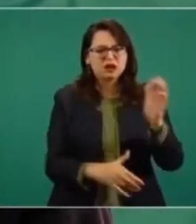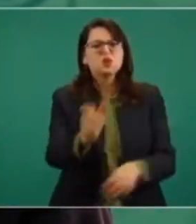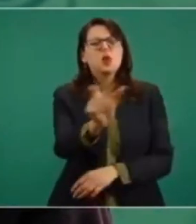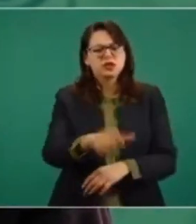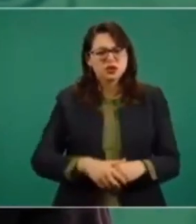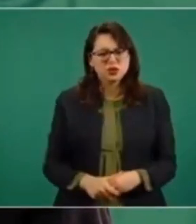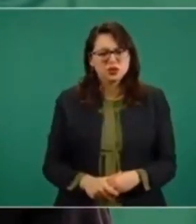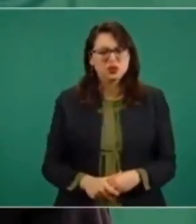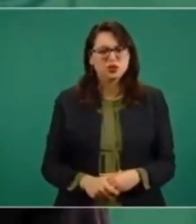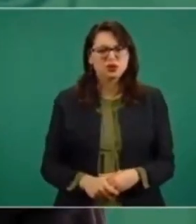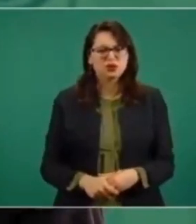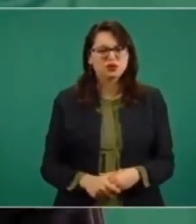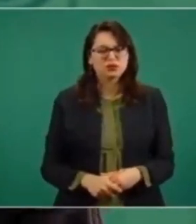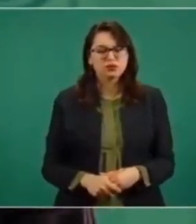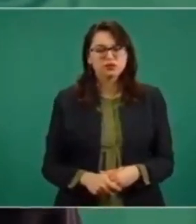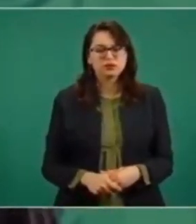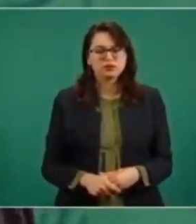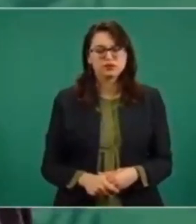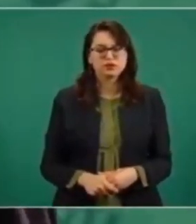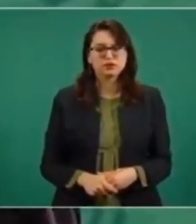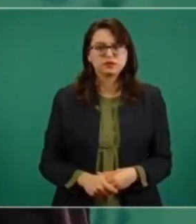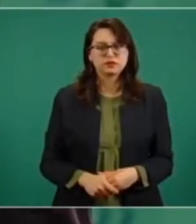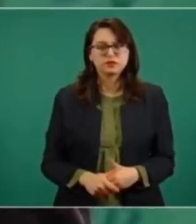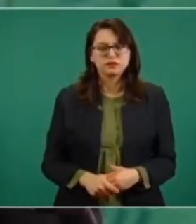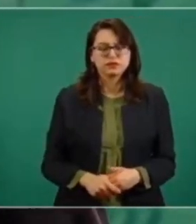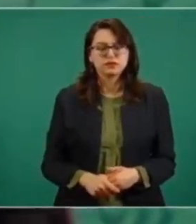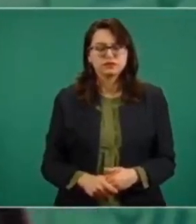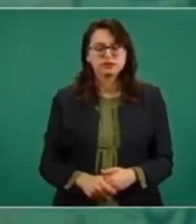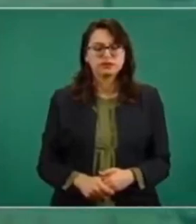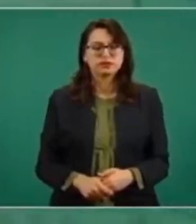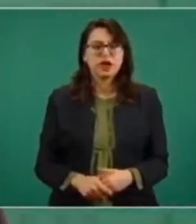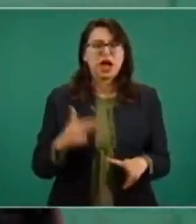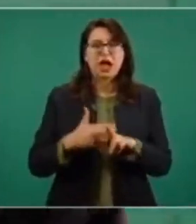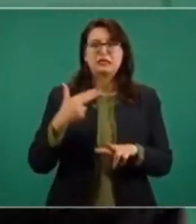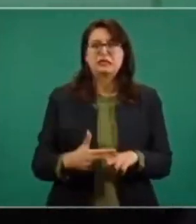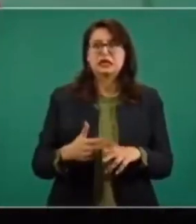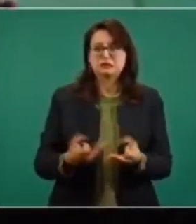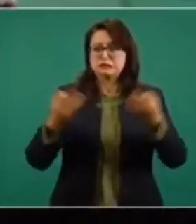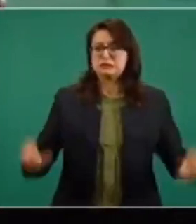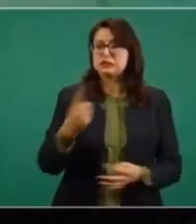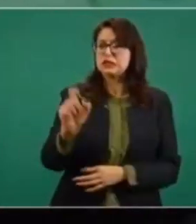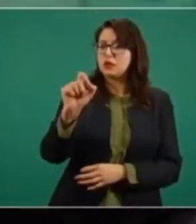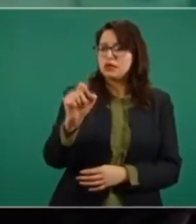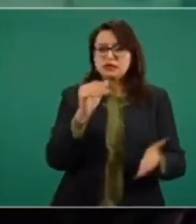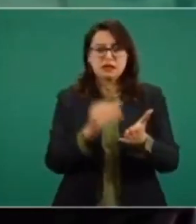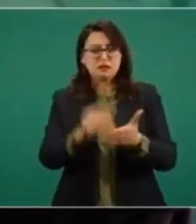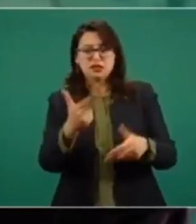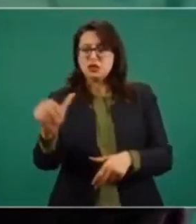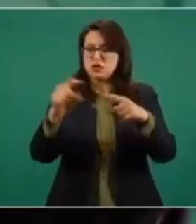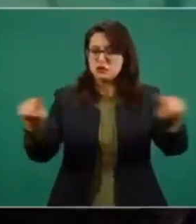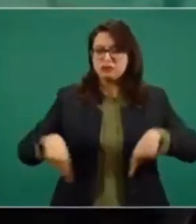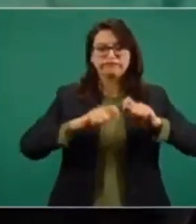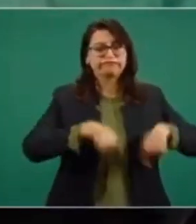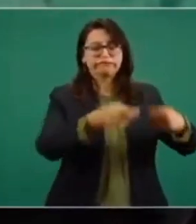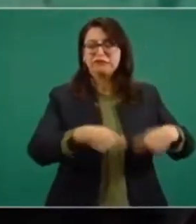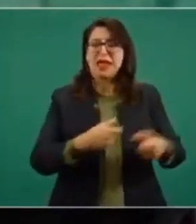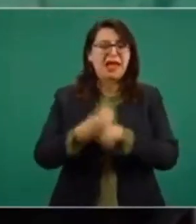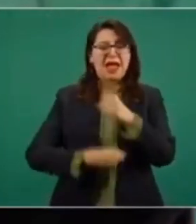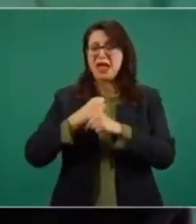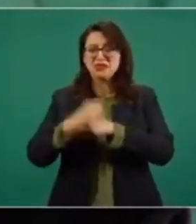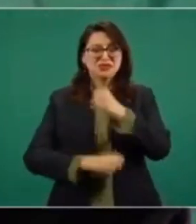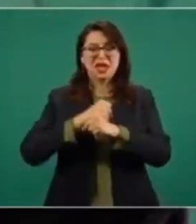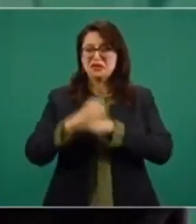en 120 millones de hectáreas concesionadas, son siglos